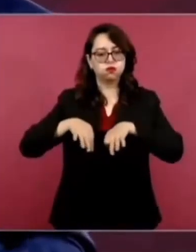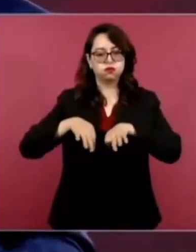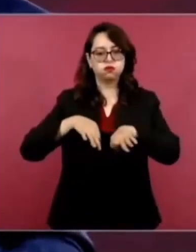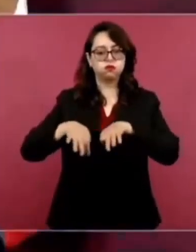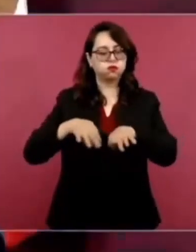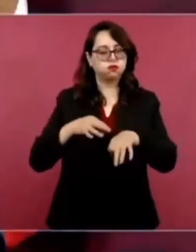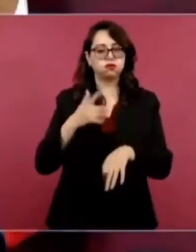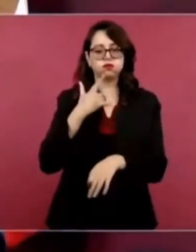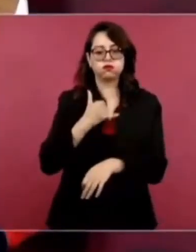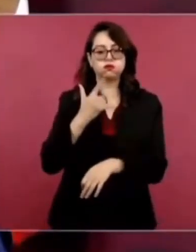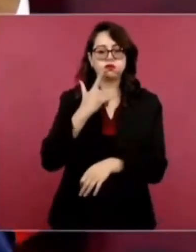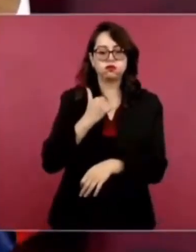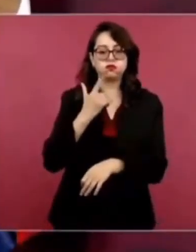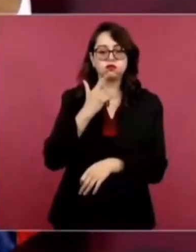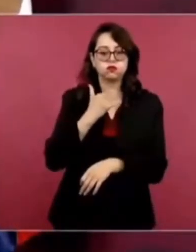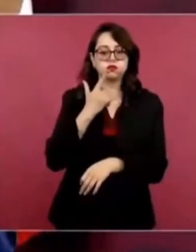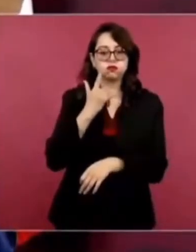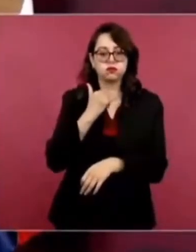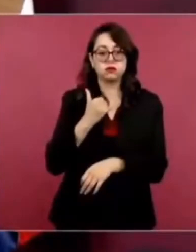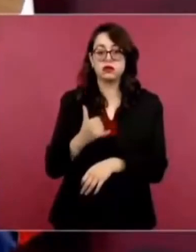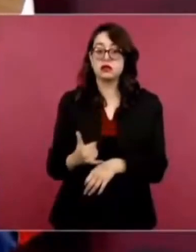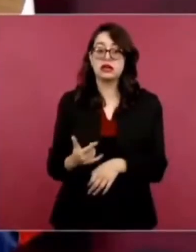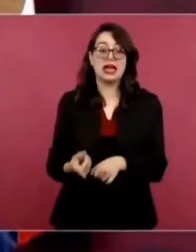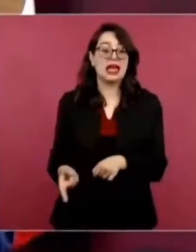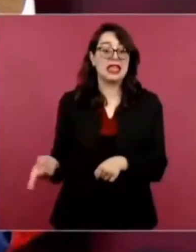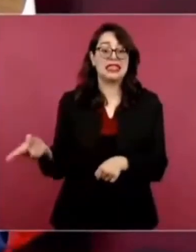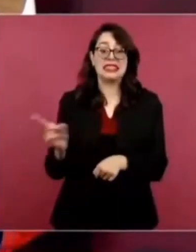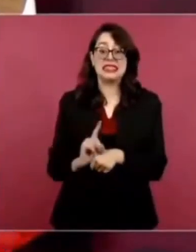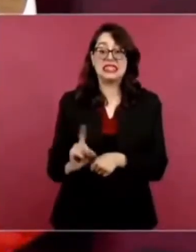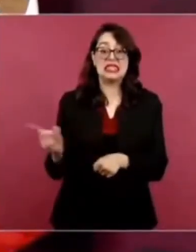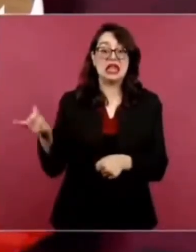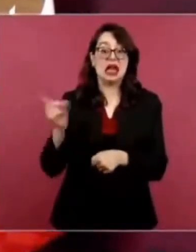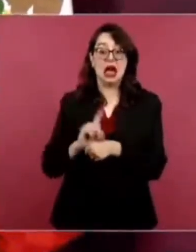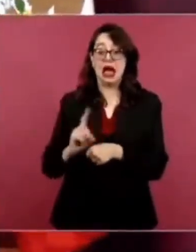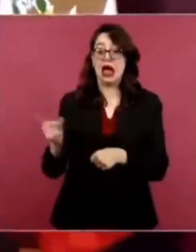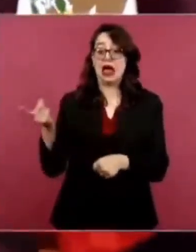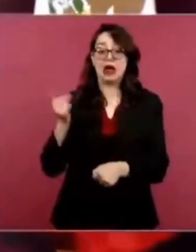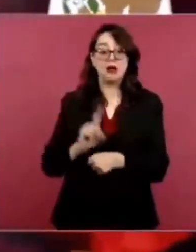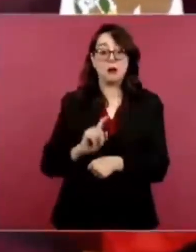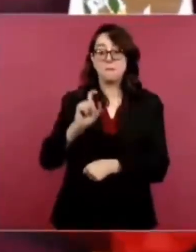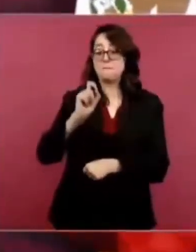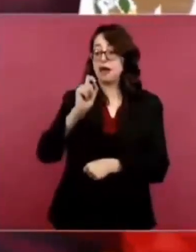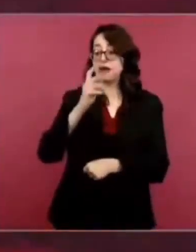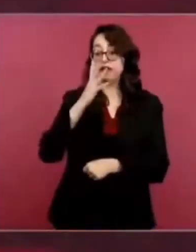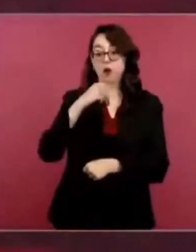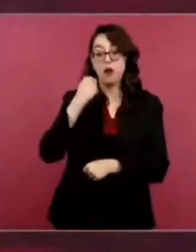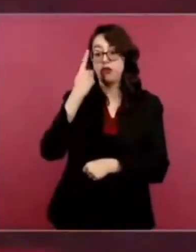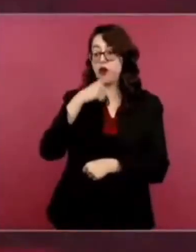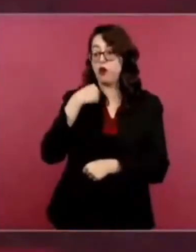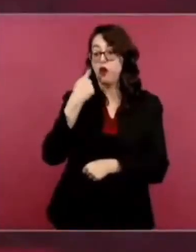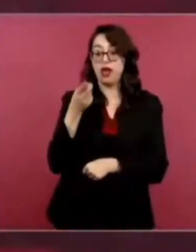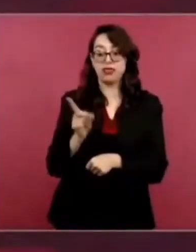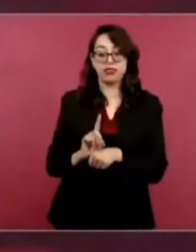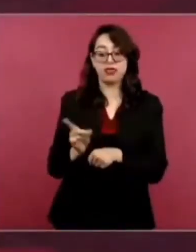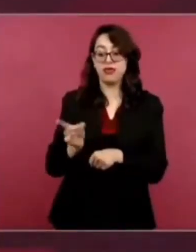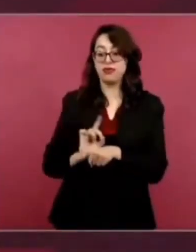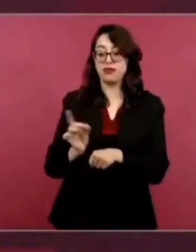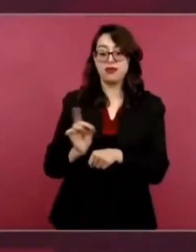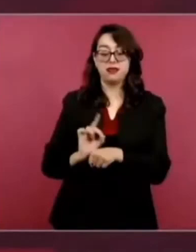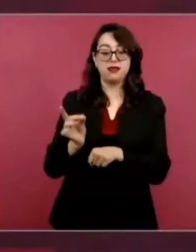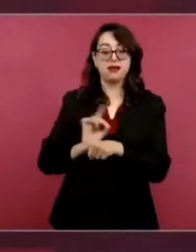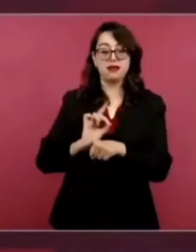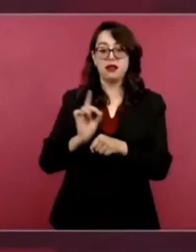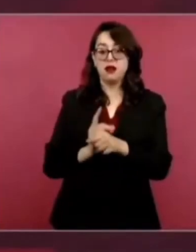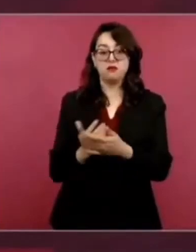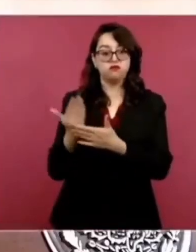lo que aquí se ha comentado. horas diarias